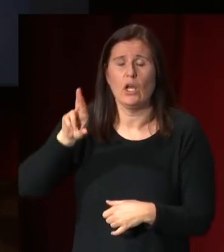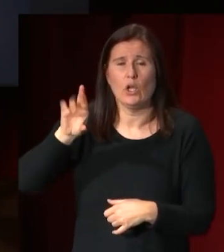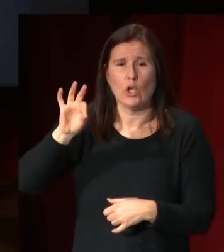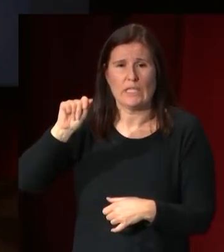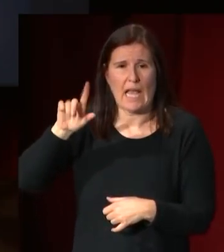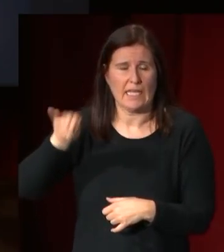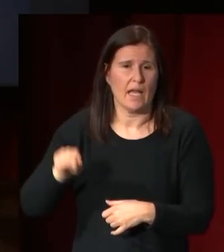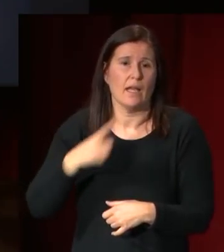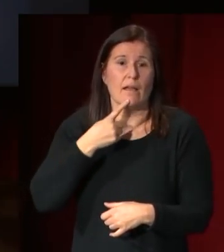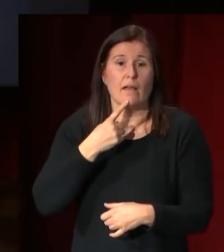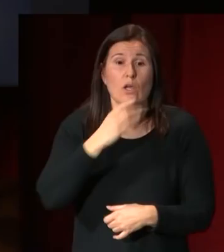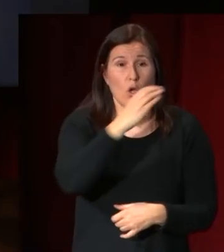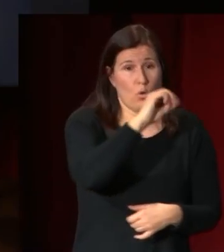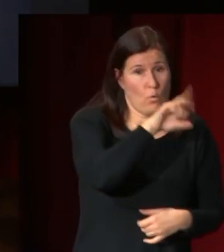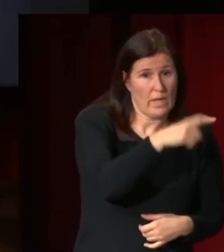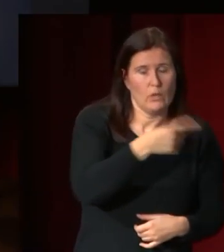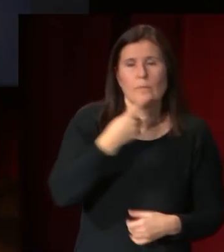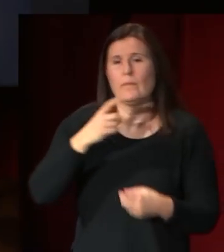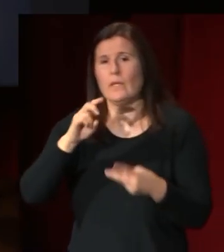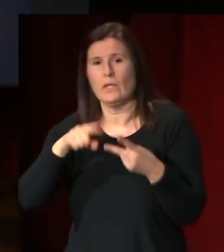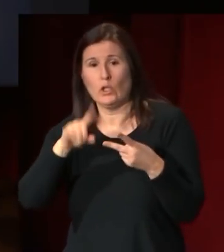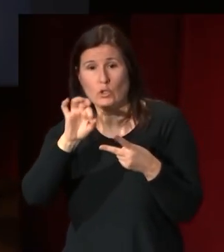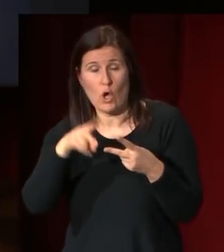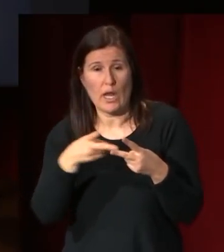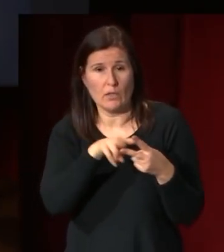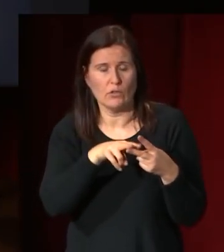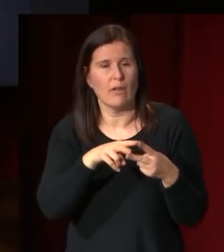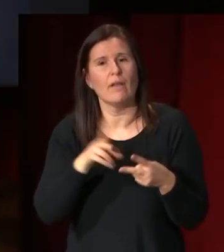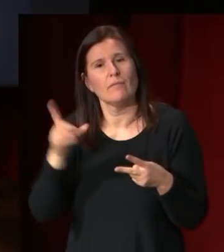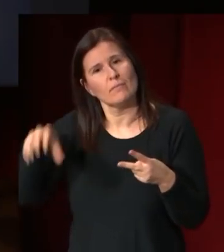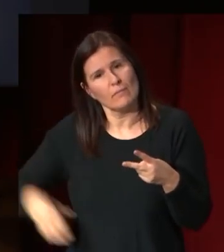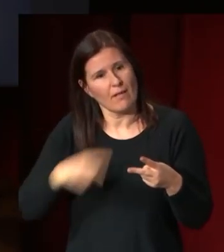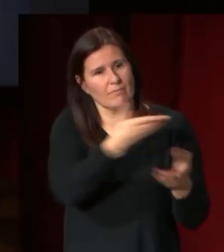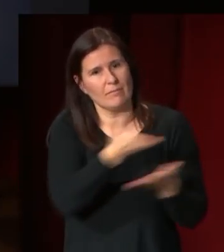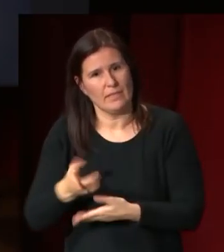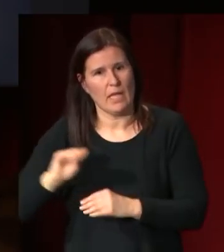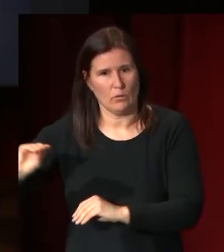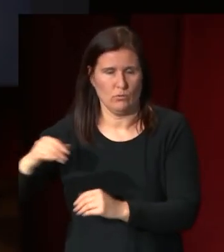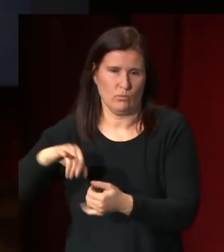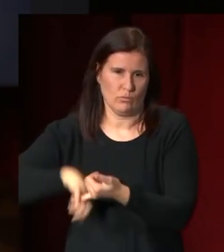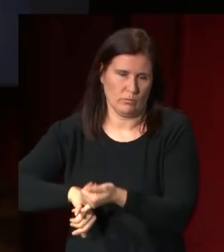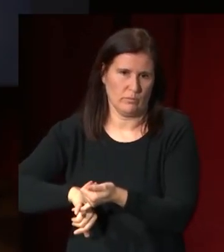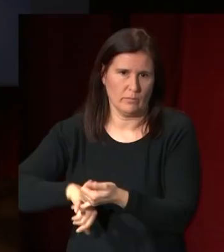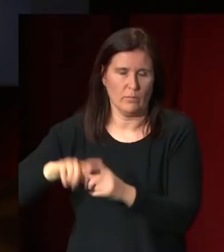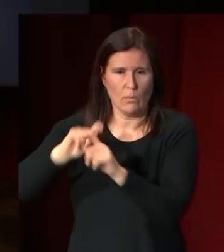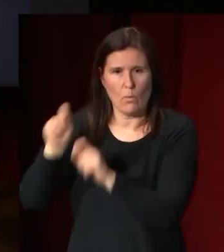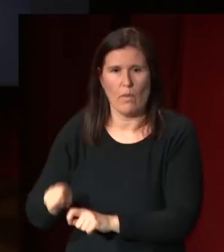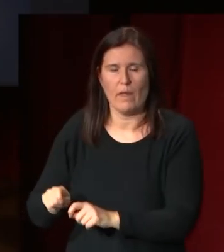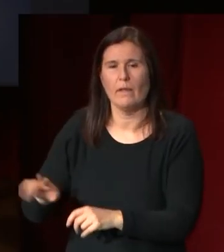tanto Álvarez Cubero como Antonio Solás son de los pocos invitados a la boda en Roma y